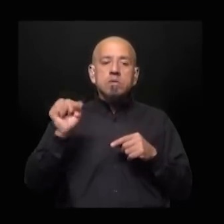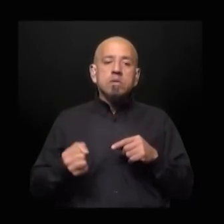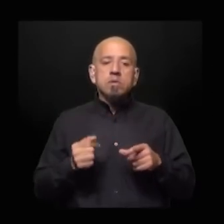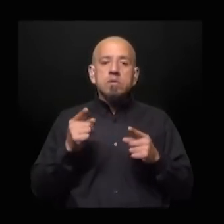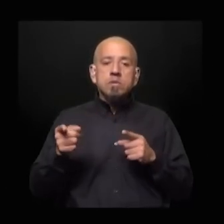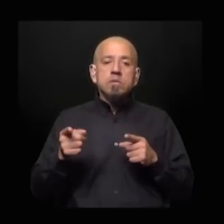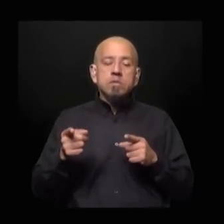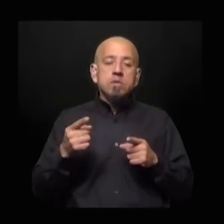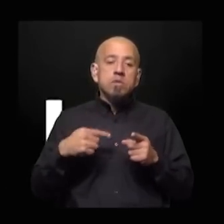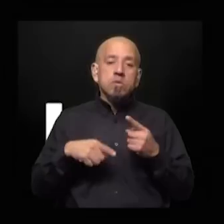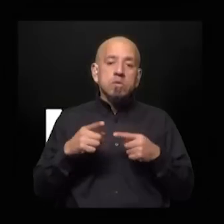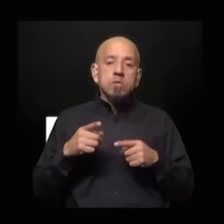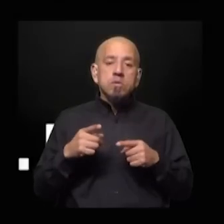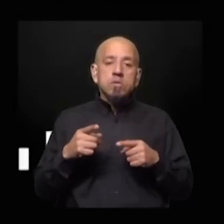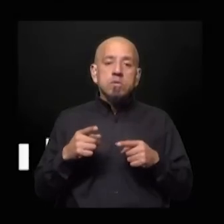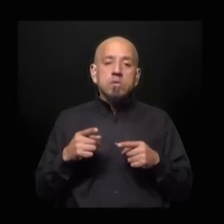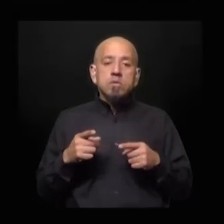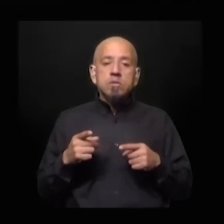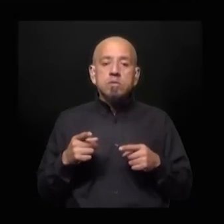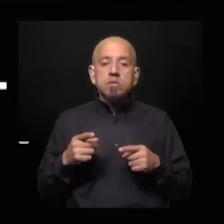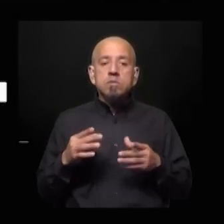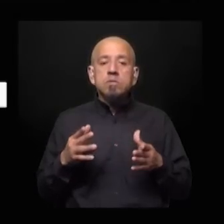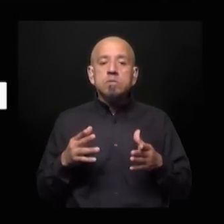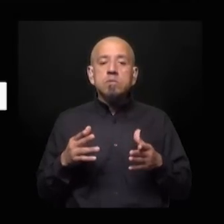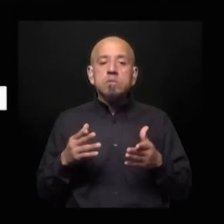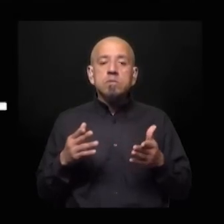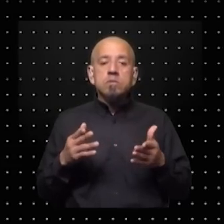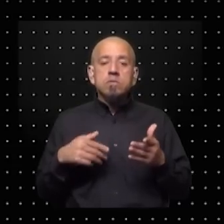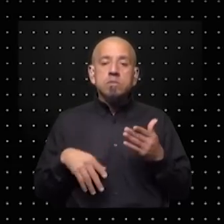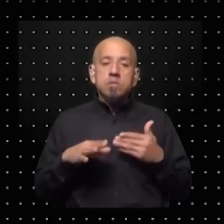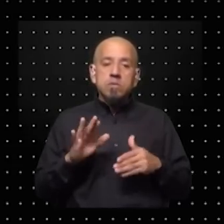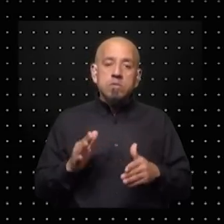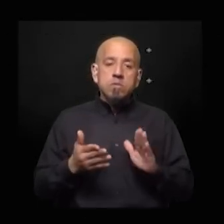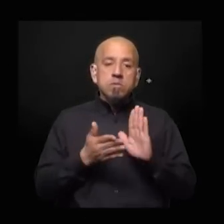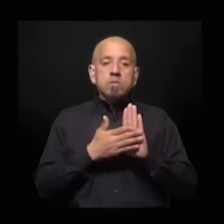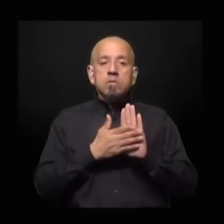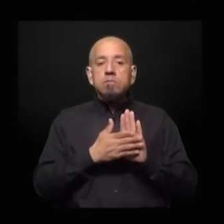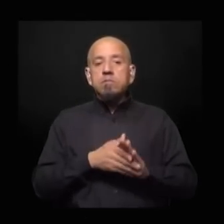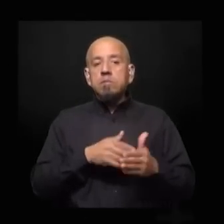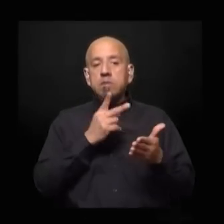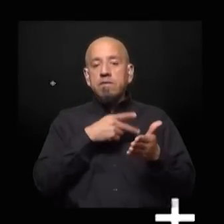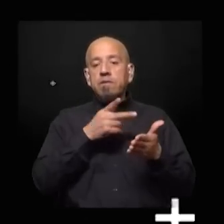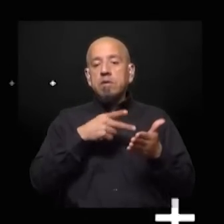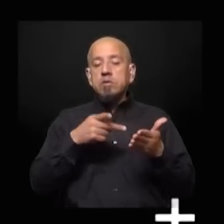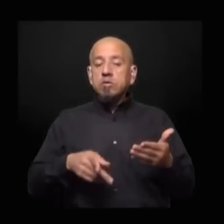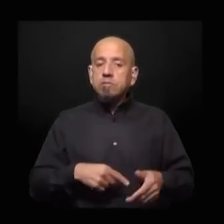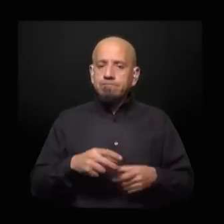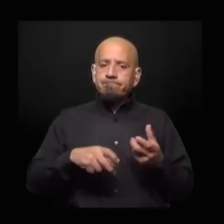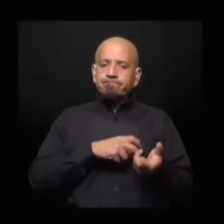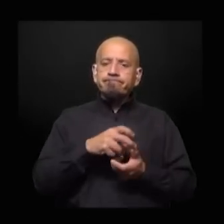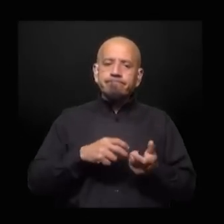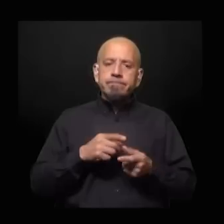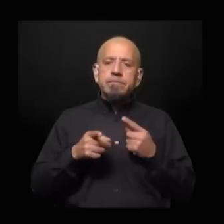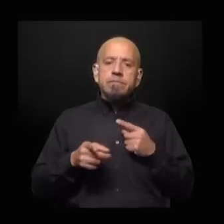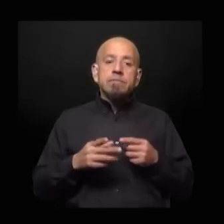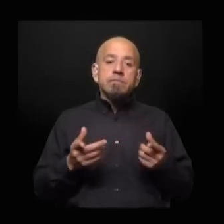Occidental así que va a ser una hoja de ruta complicada ¿serán capaces de ponerse de acuerdo